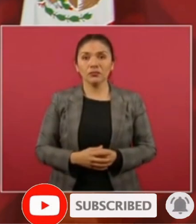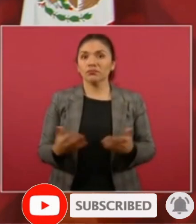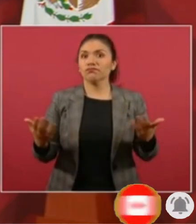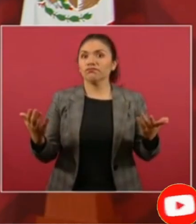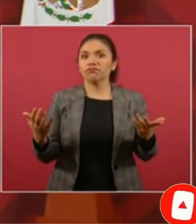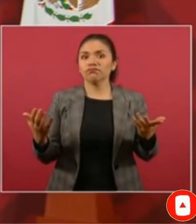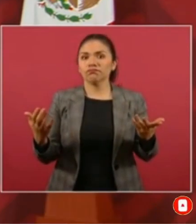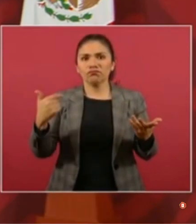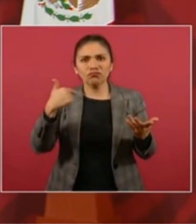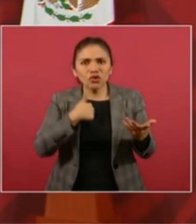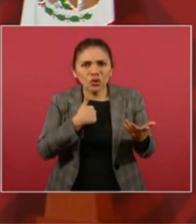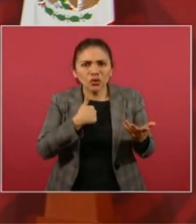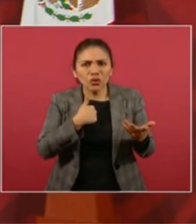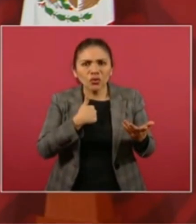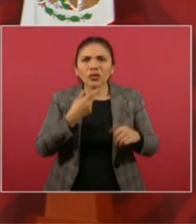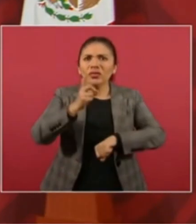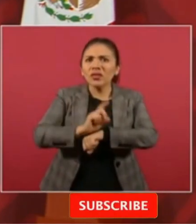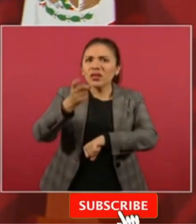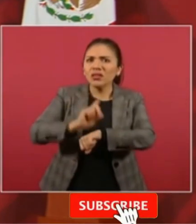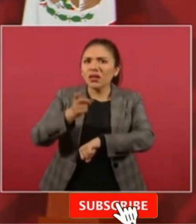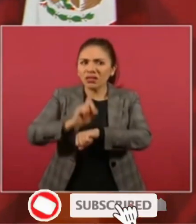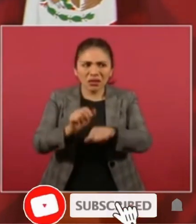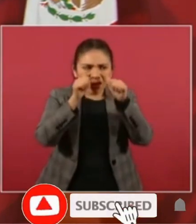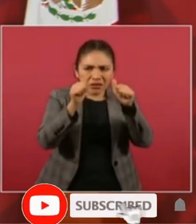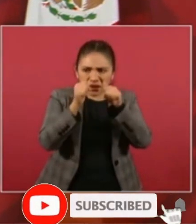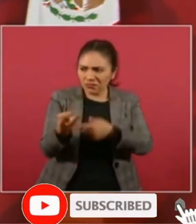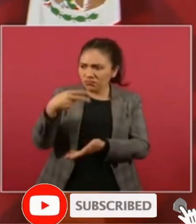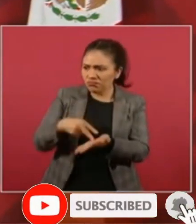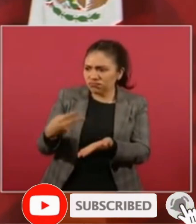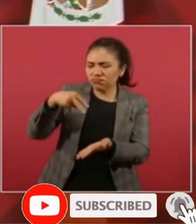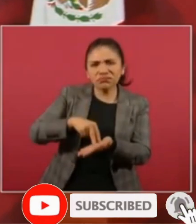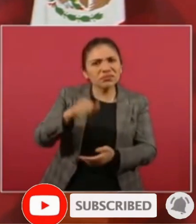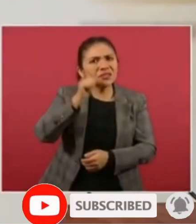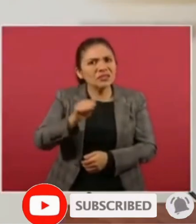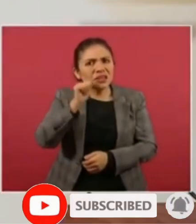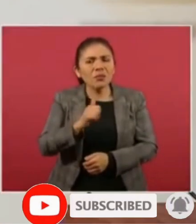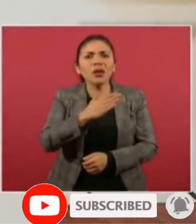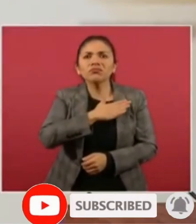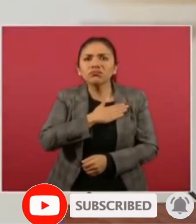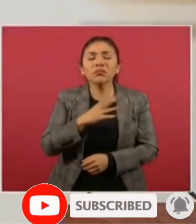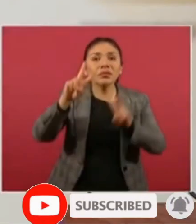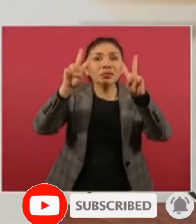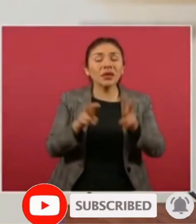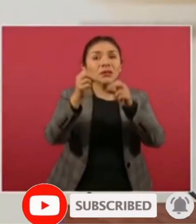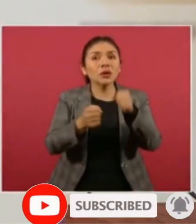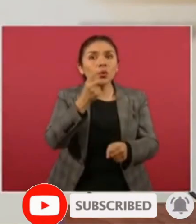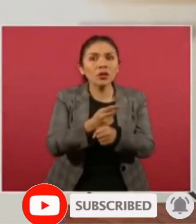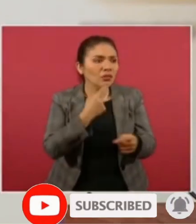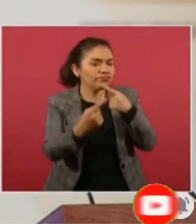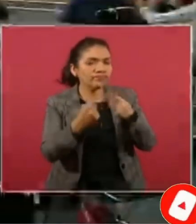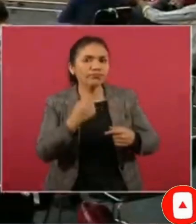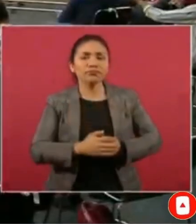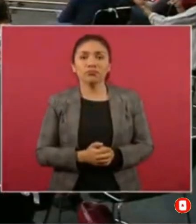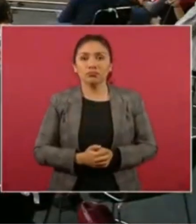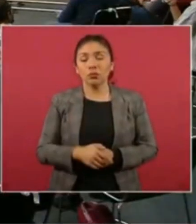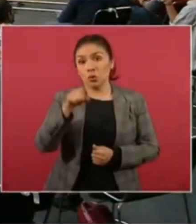Y, pues yo estoy todos los días aquí, atendiendo el tema de seguridad. Esas